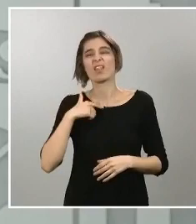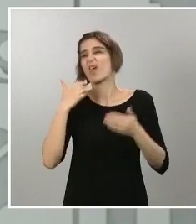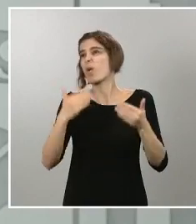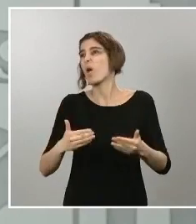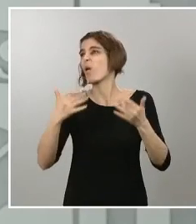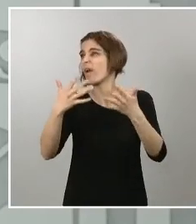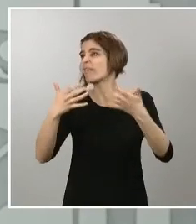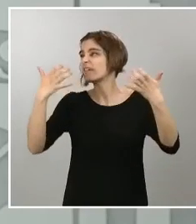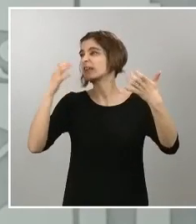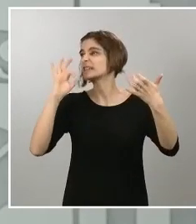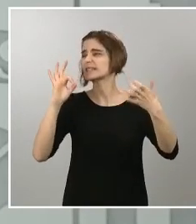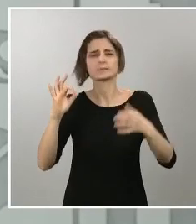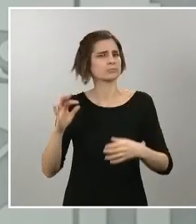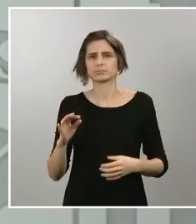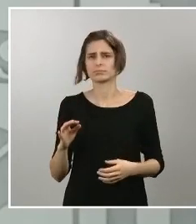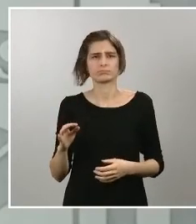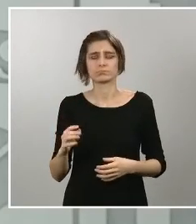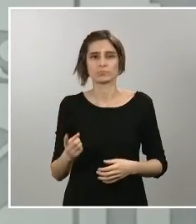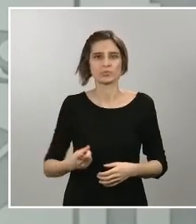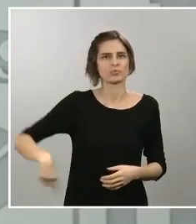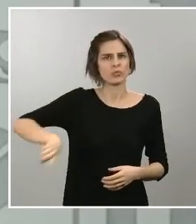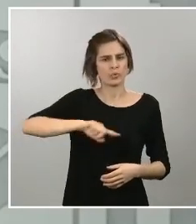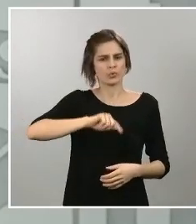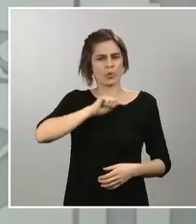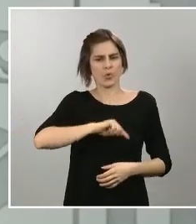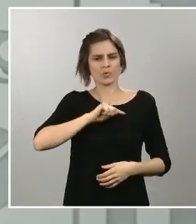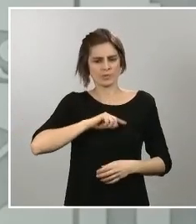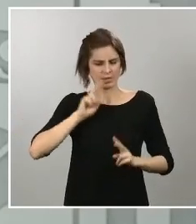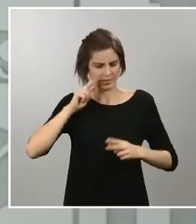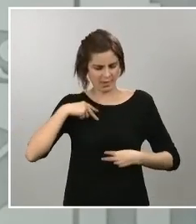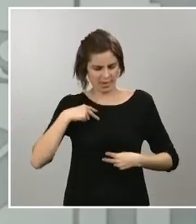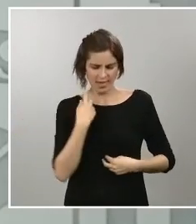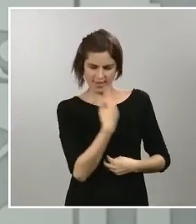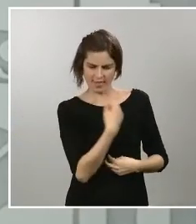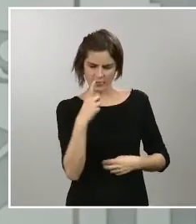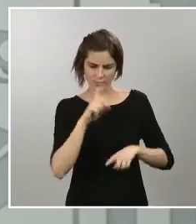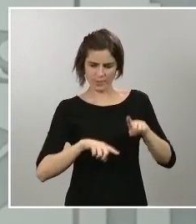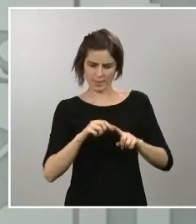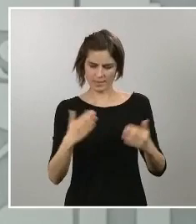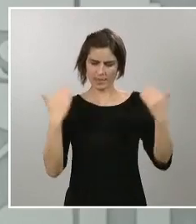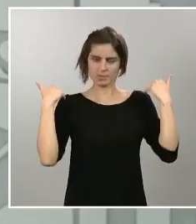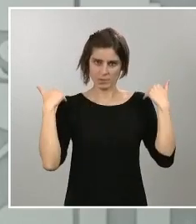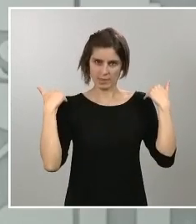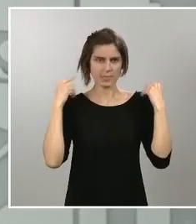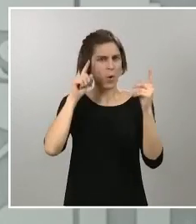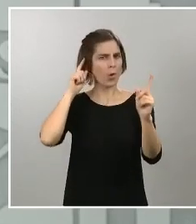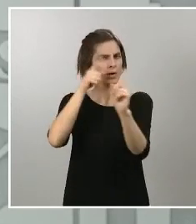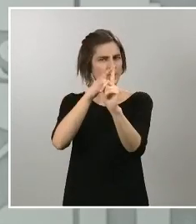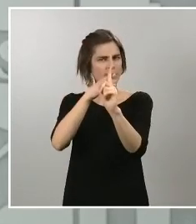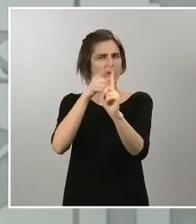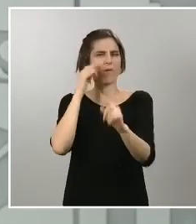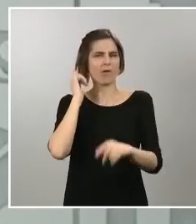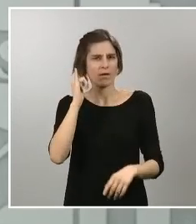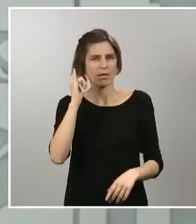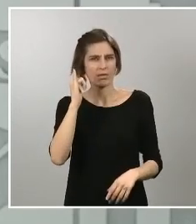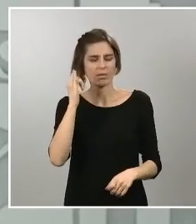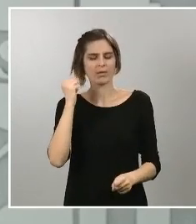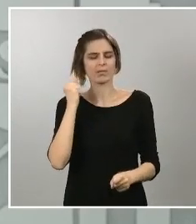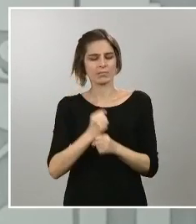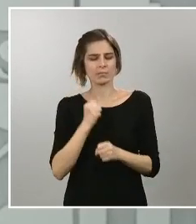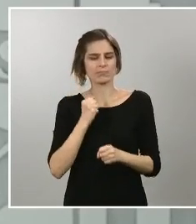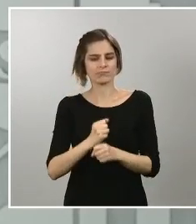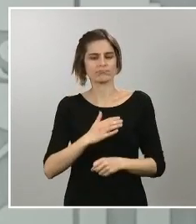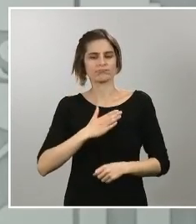uno desde su nivel de responsabilidad tiene una misión tiene una tarea que tiene que aportar al